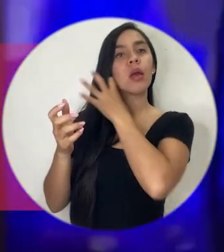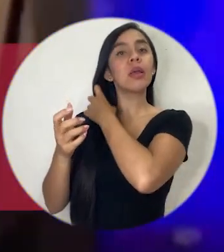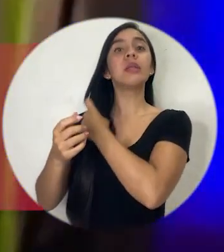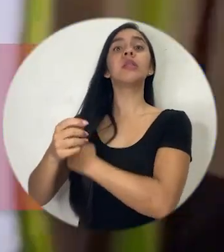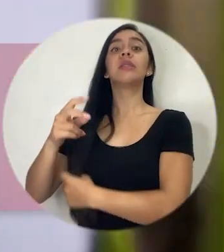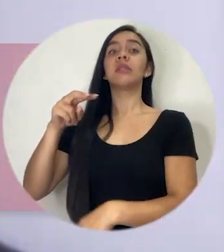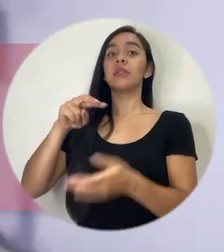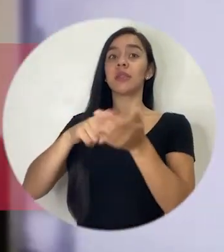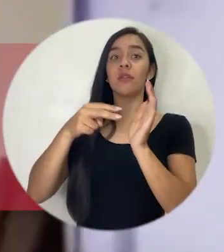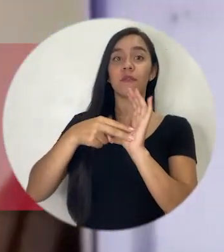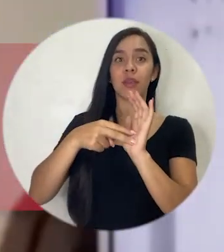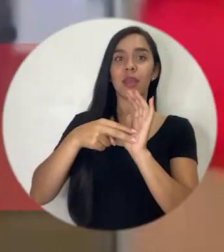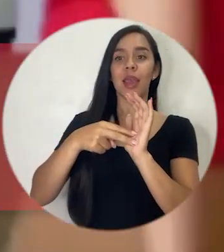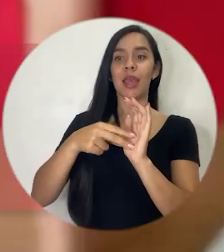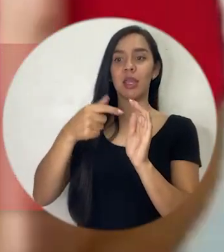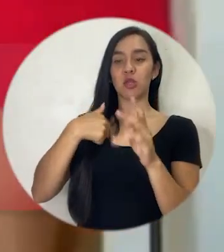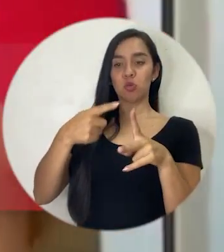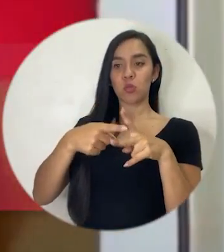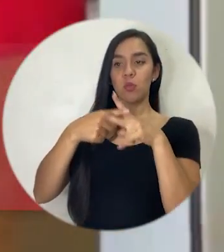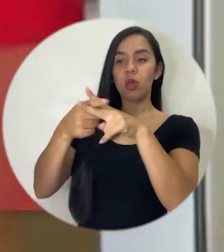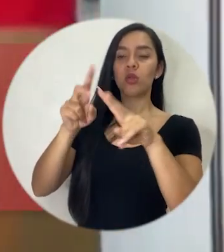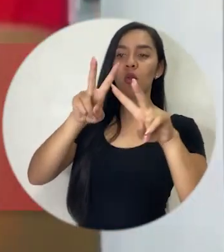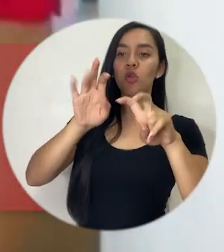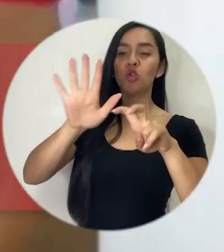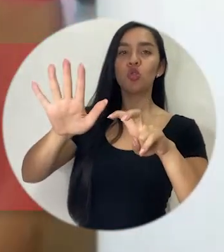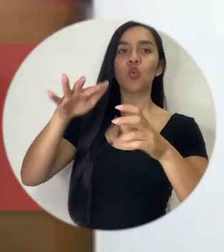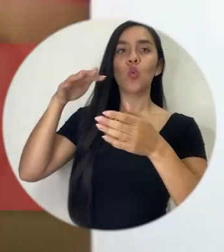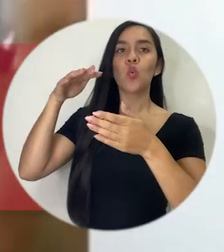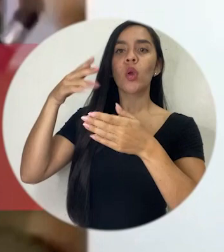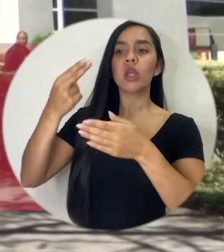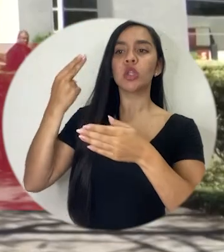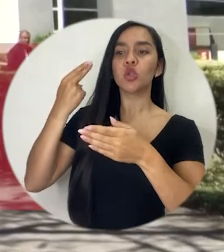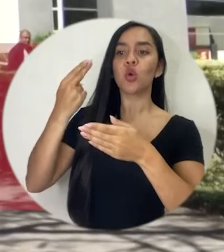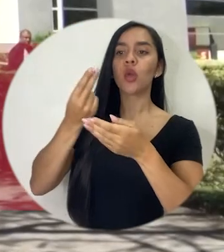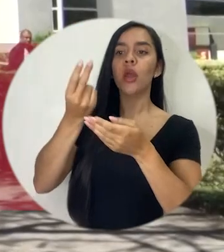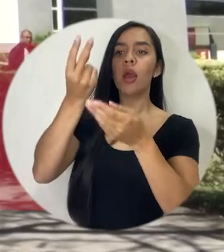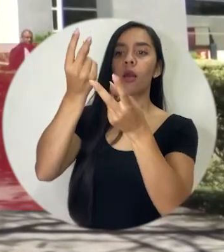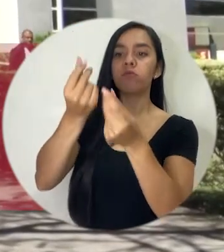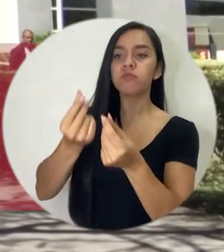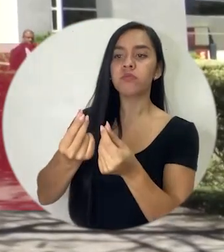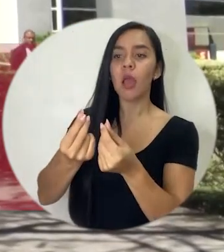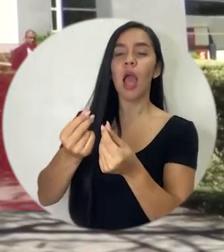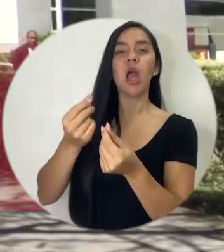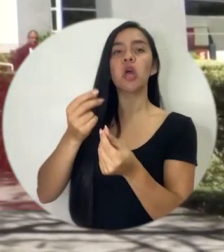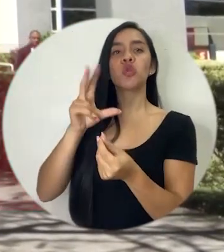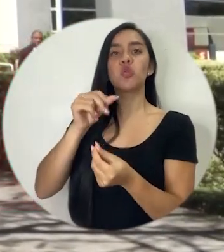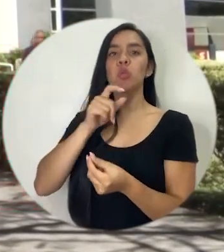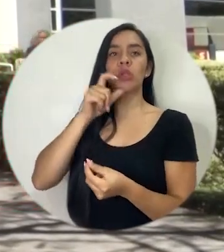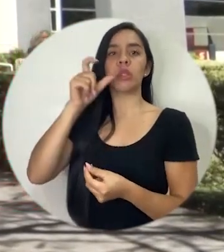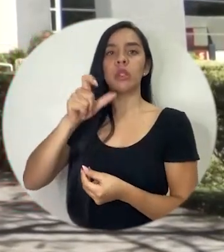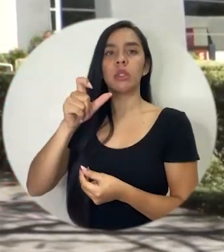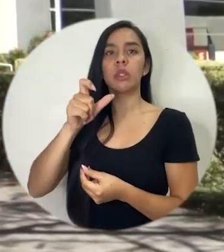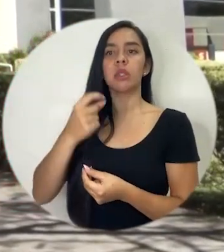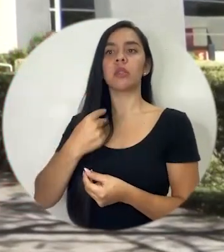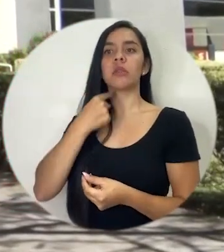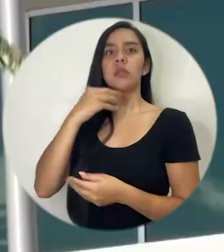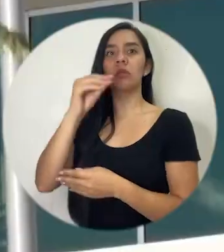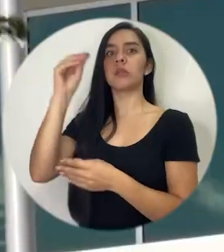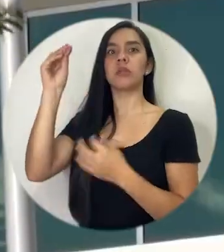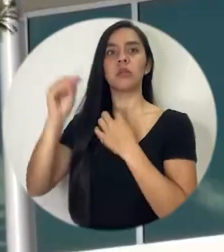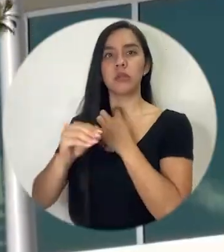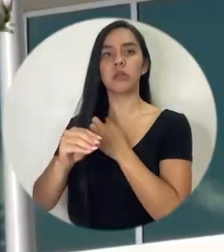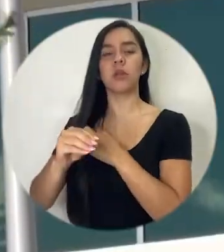cobrarle tasas de interés abusivamente altas porque saben que la morosidad va a ser baja pues seguir trabajando